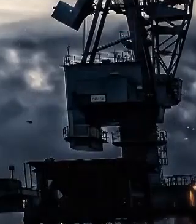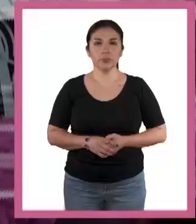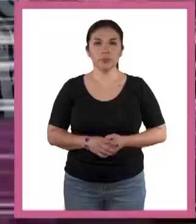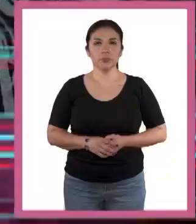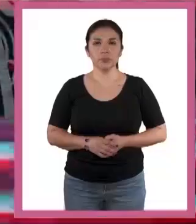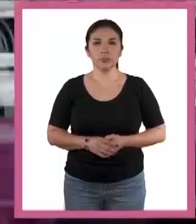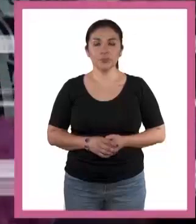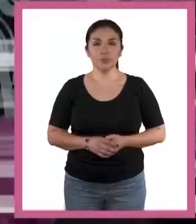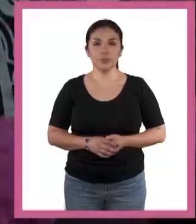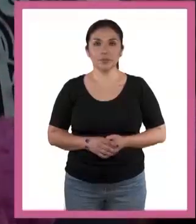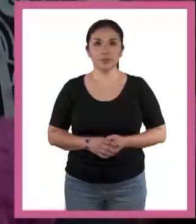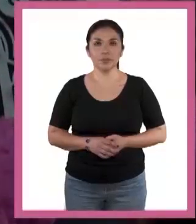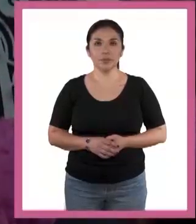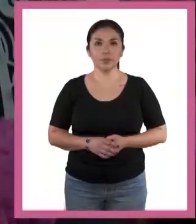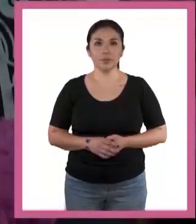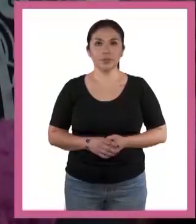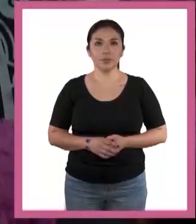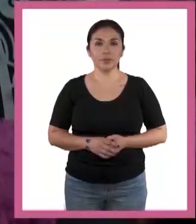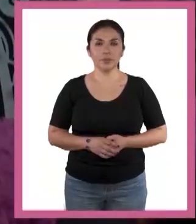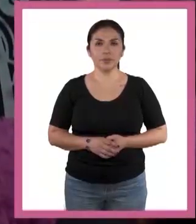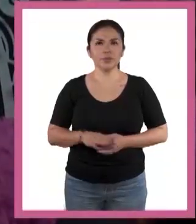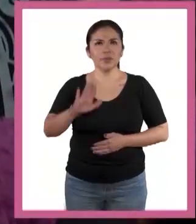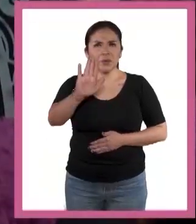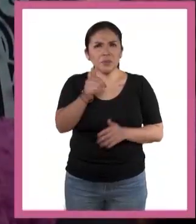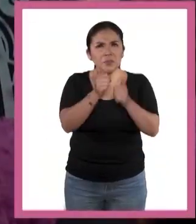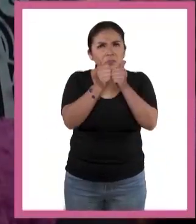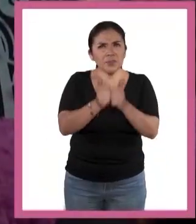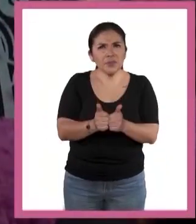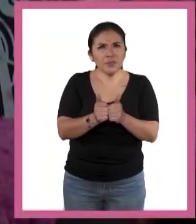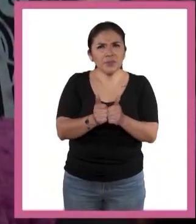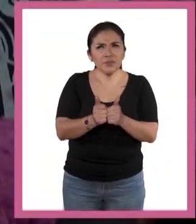We'll Pausa, pausa.